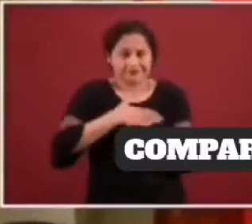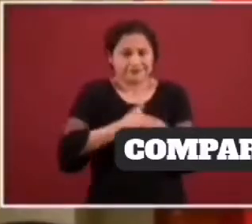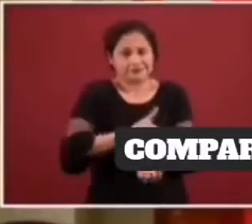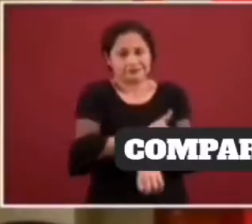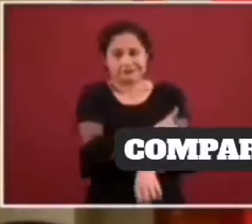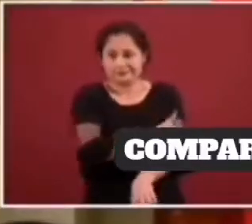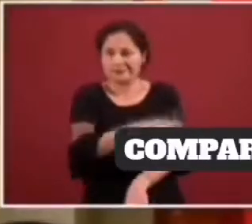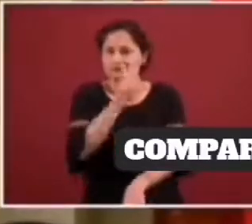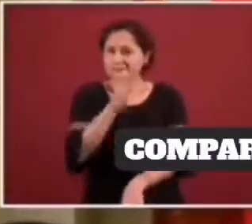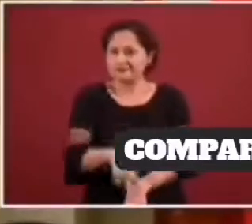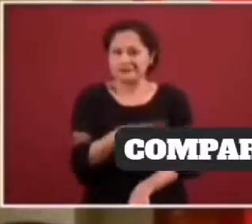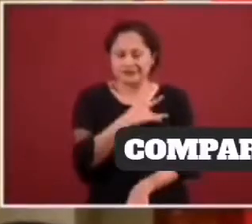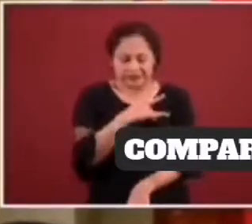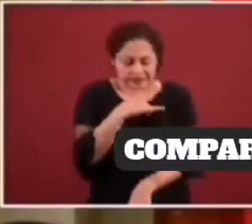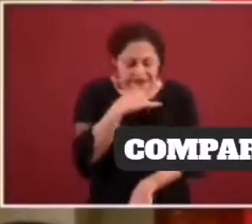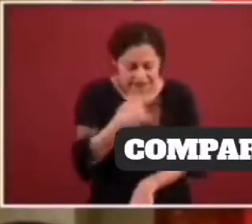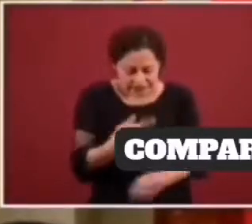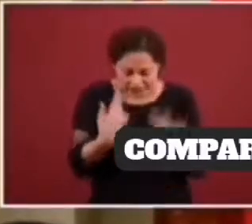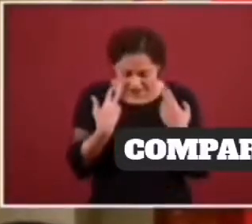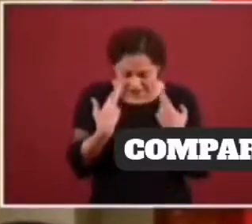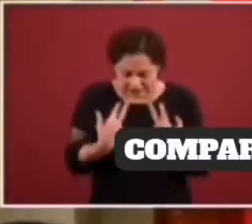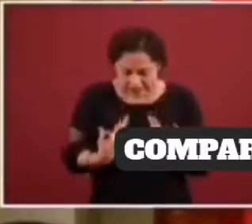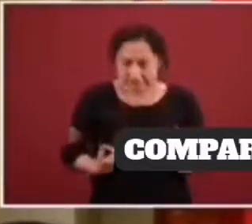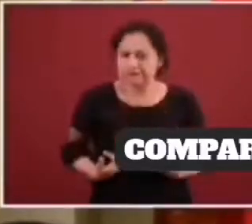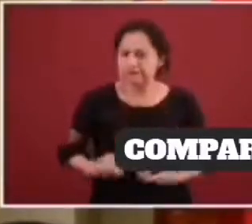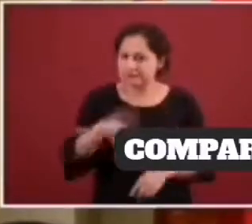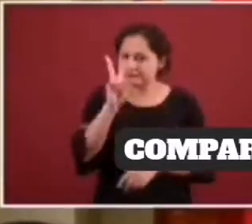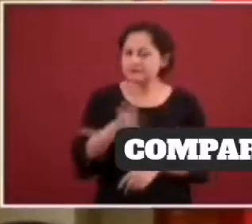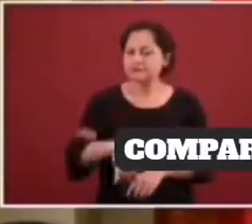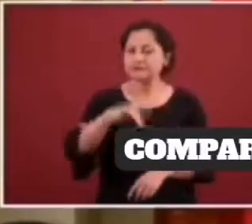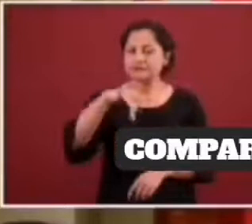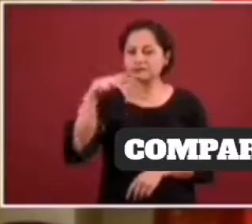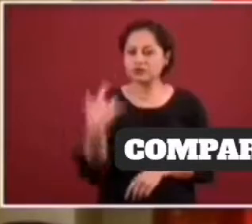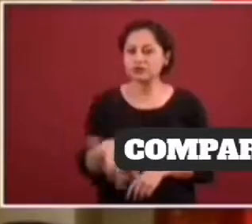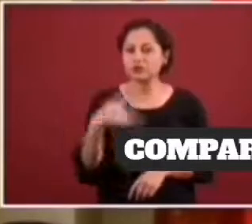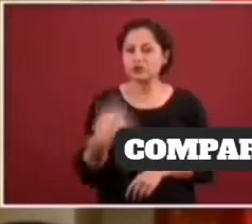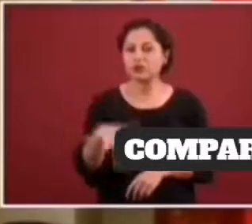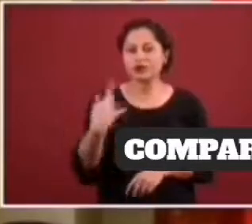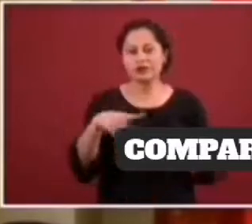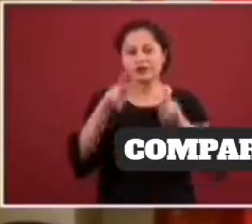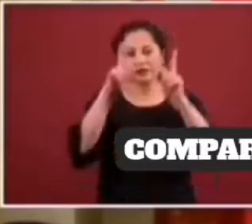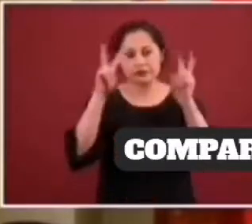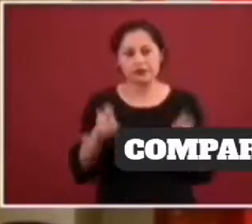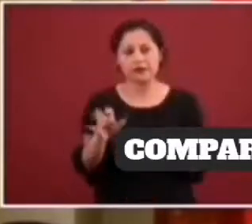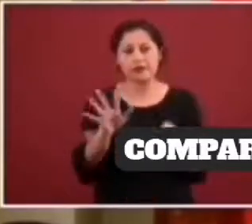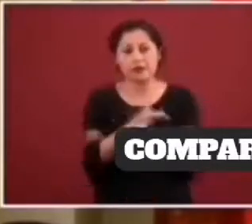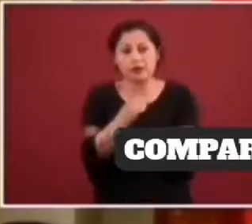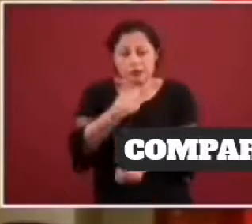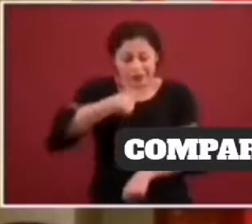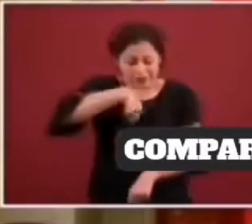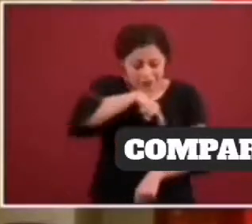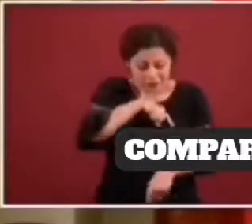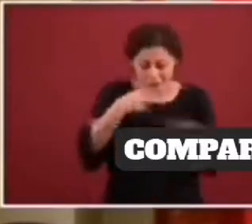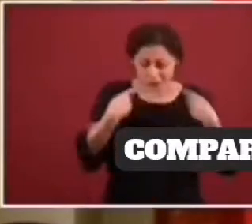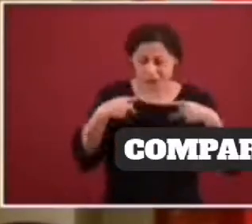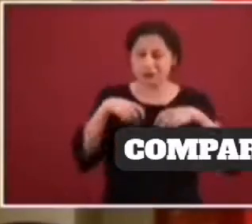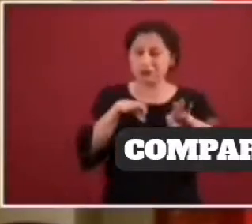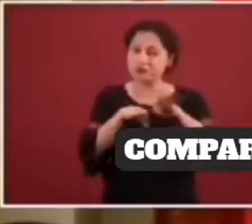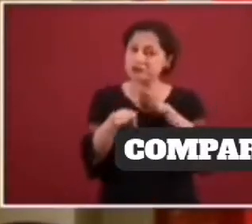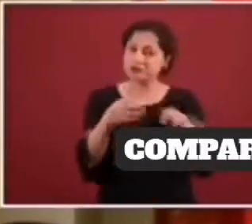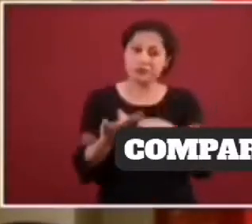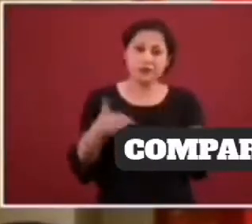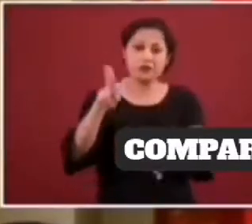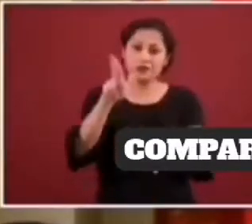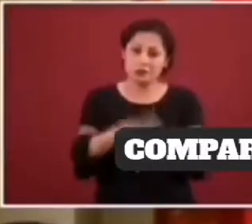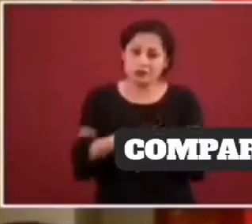duele hablar de los trabajadores de la salud, que también somos personas, que también